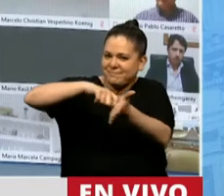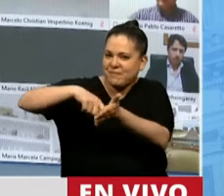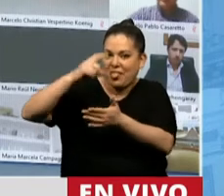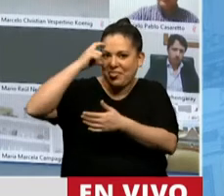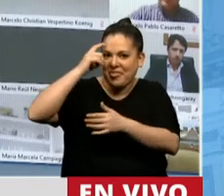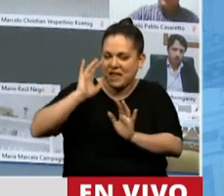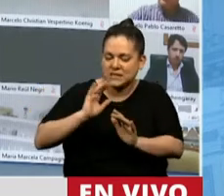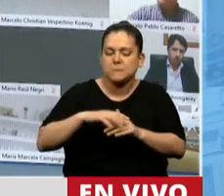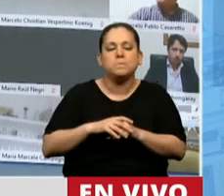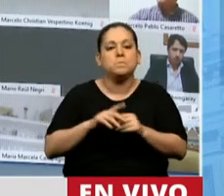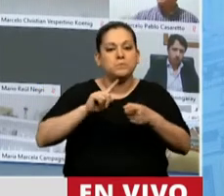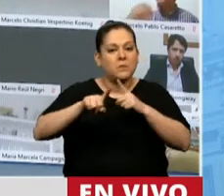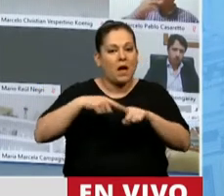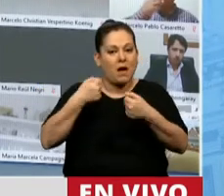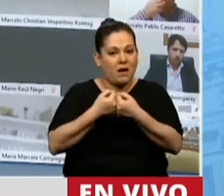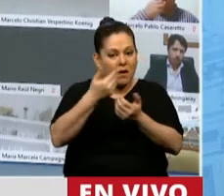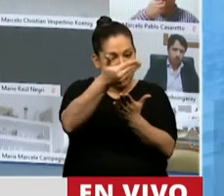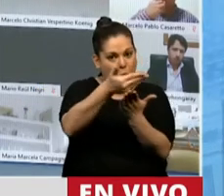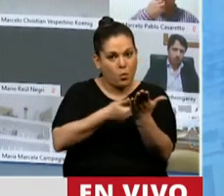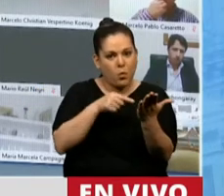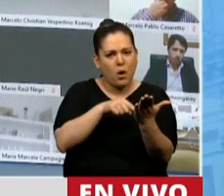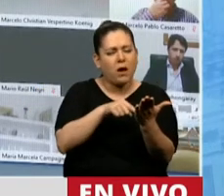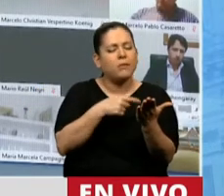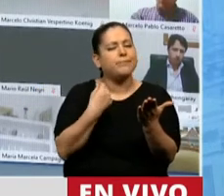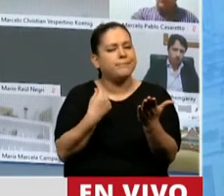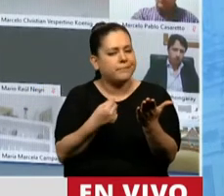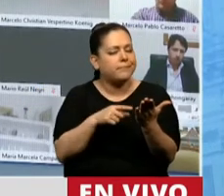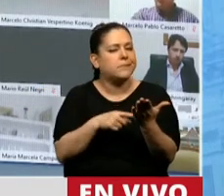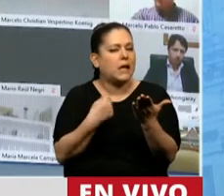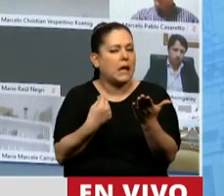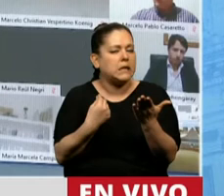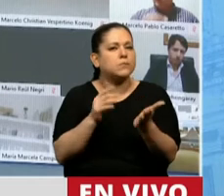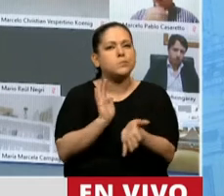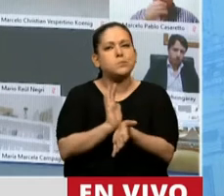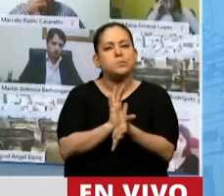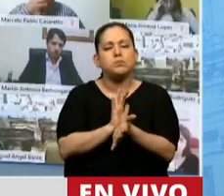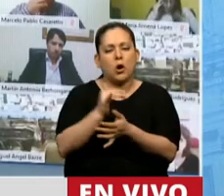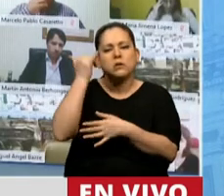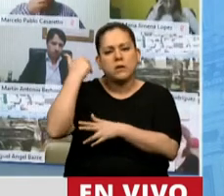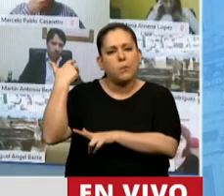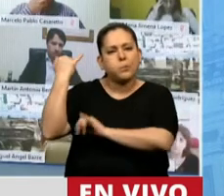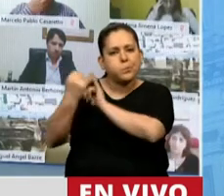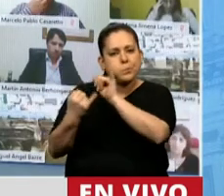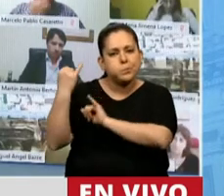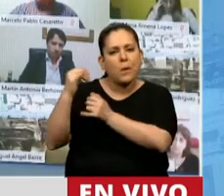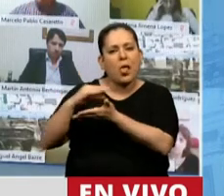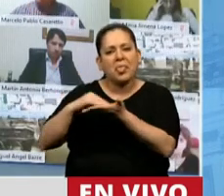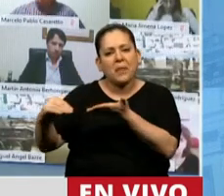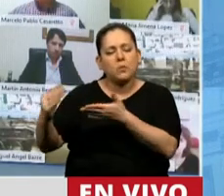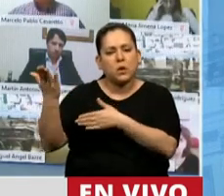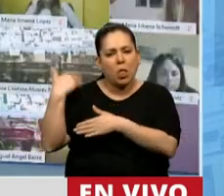Este convenio entiendo que avanza, como dijeron los diputados y diputadas